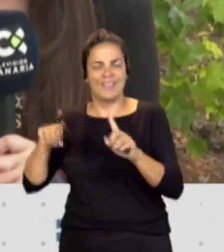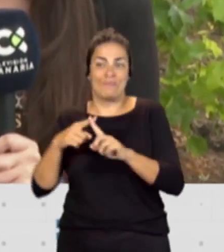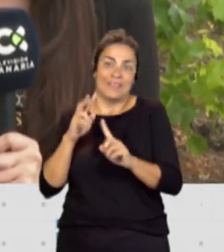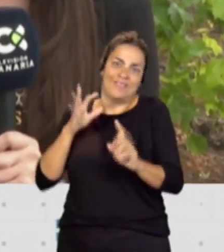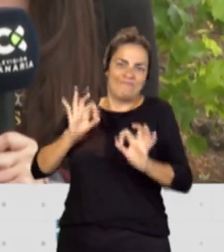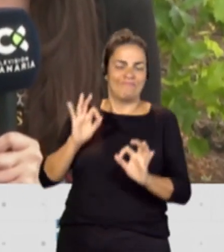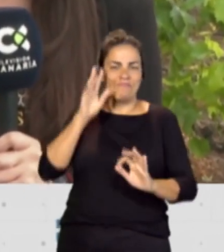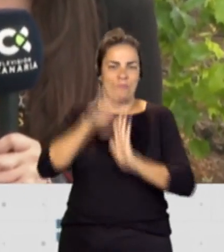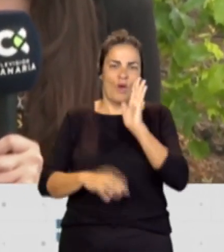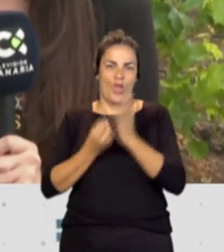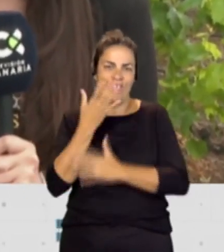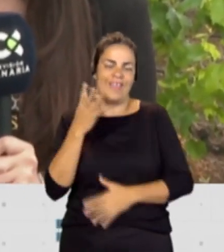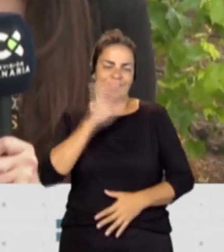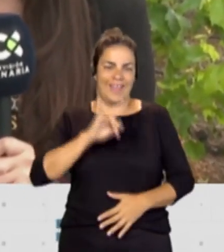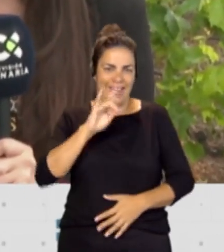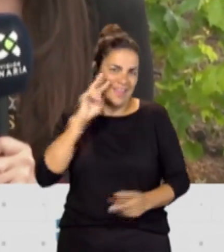Gracias, compañera. Buenos días.